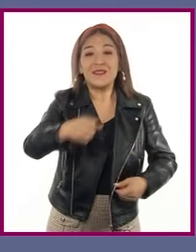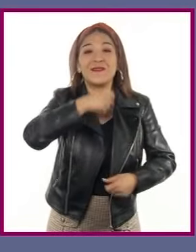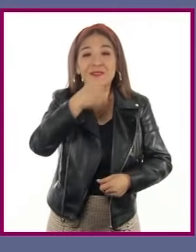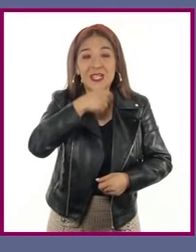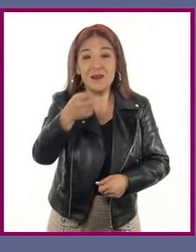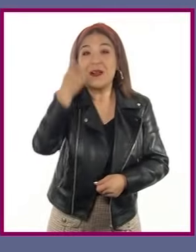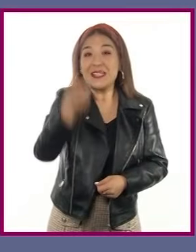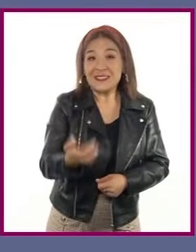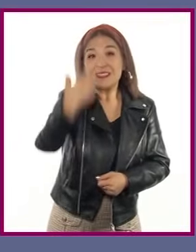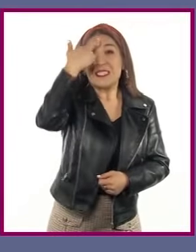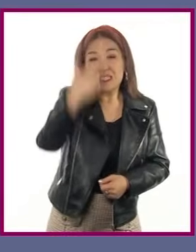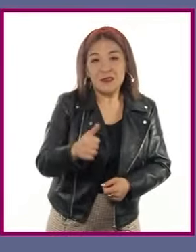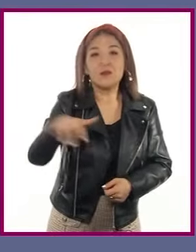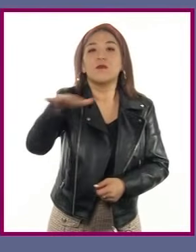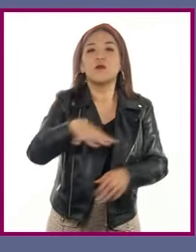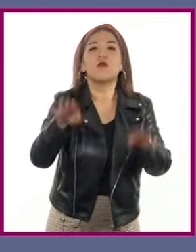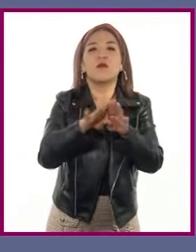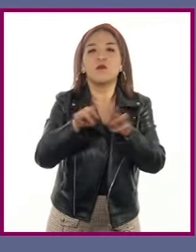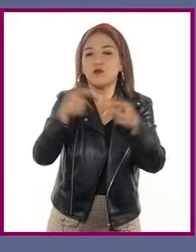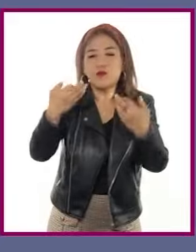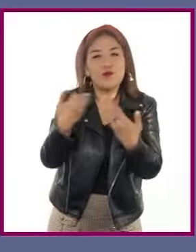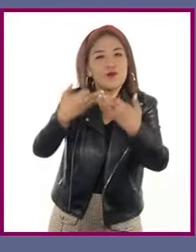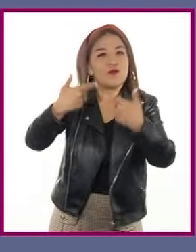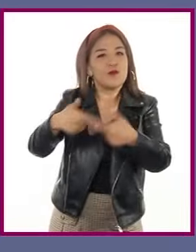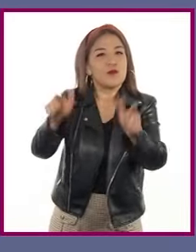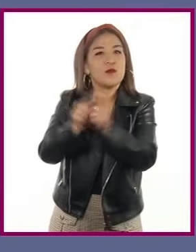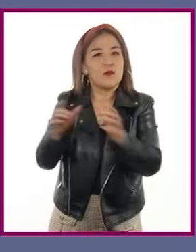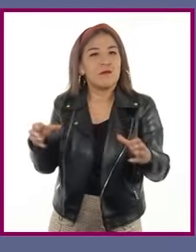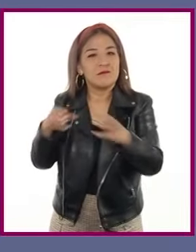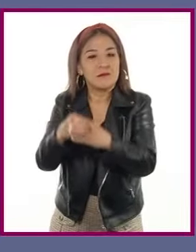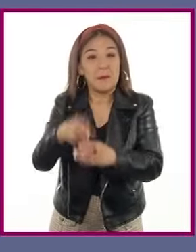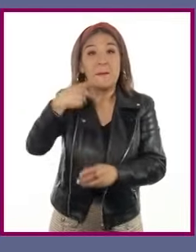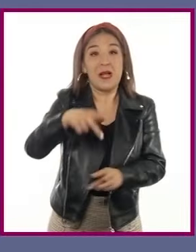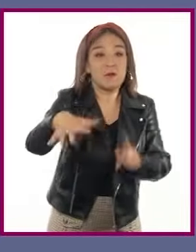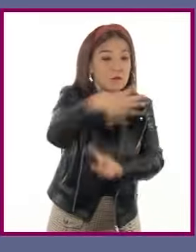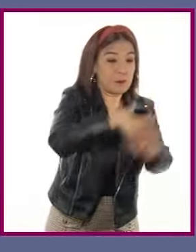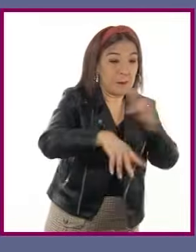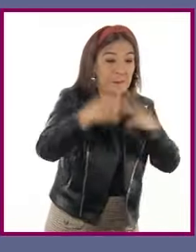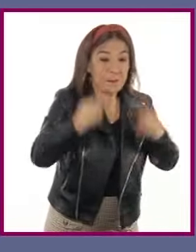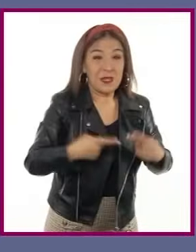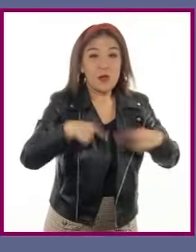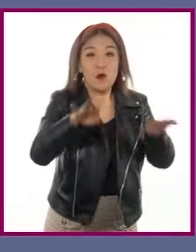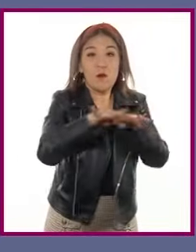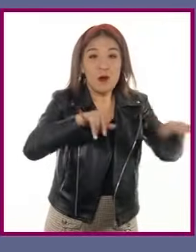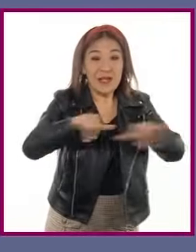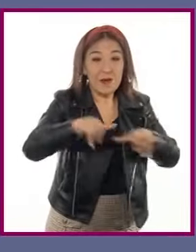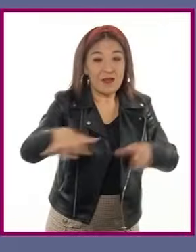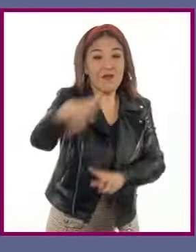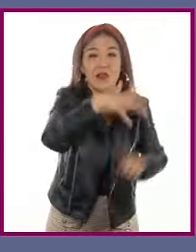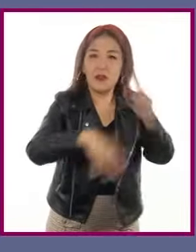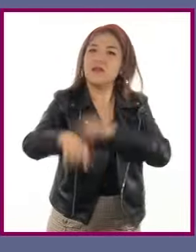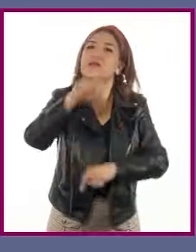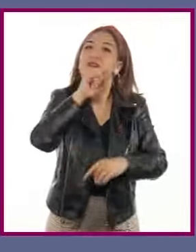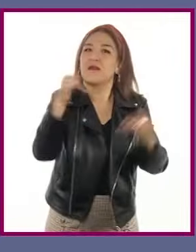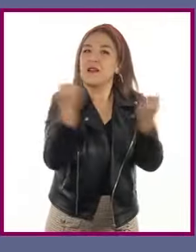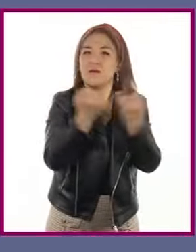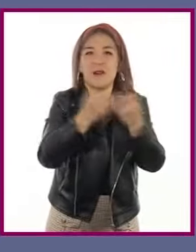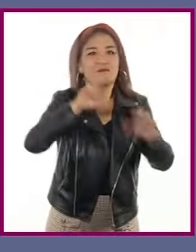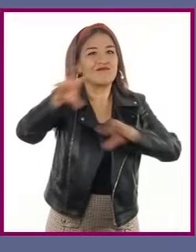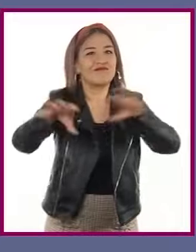principales cambios en la estructura poblacional, pero la distribución de los habitantes en el espacio geográfico también lo es.